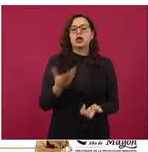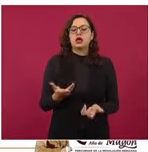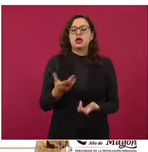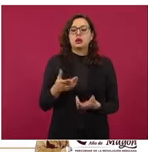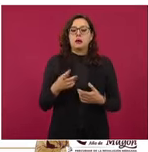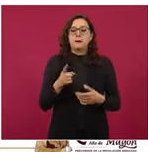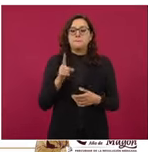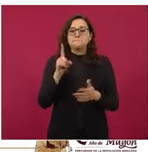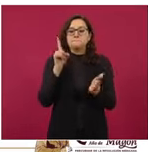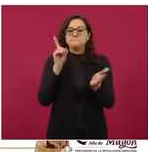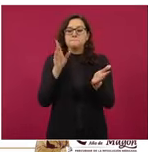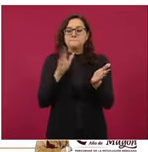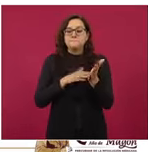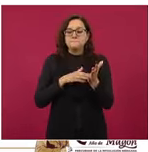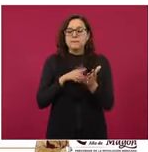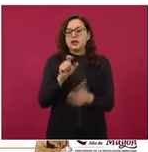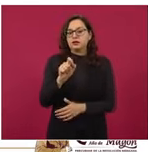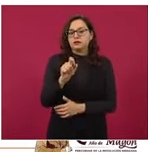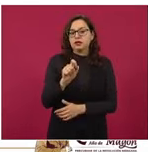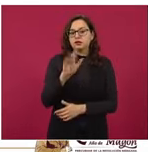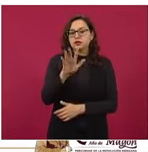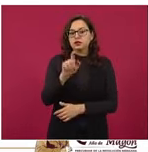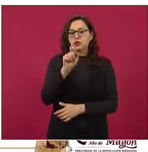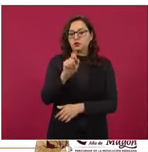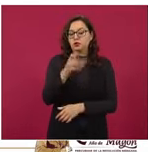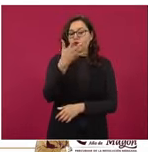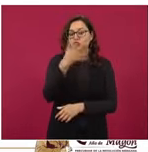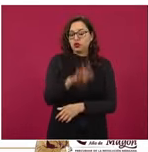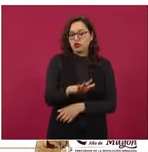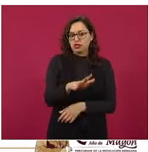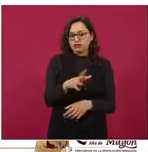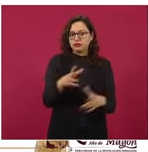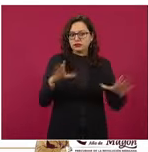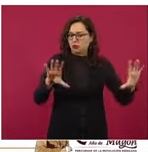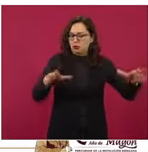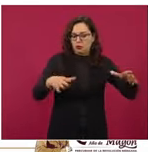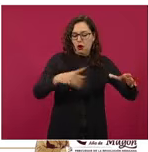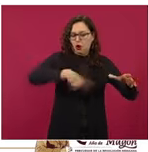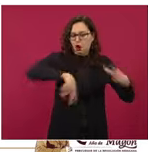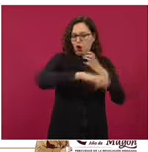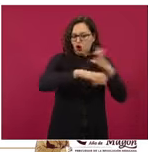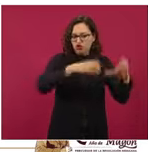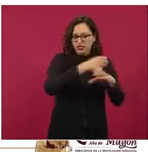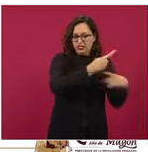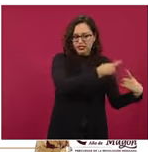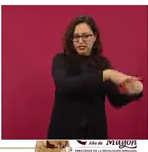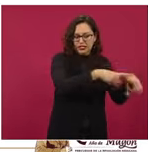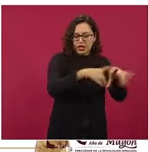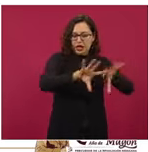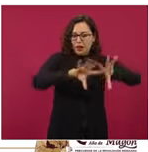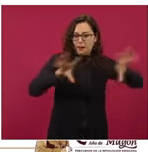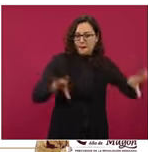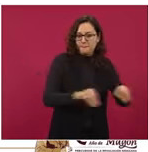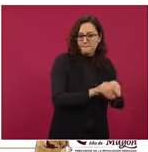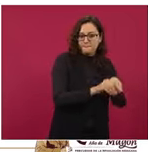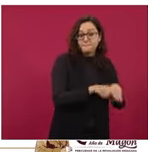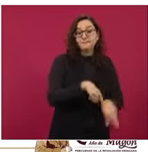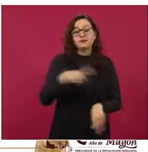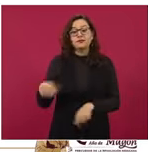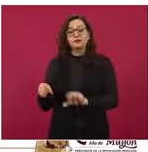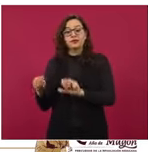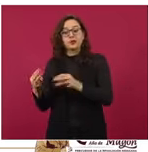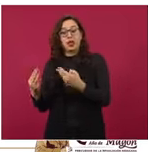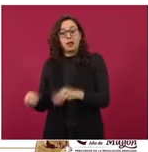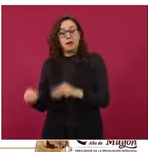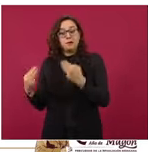25 pesos con 10 centavos. Comparado con la central de Abastos de Iztapalapa, que sigue siendo la campeona de precios